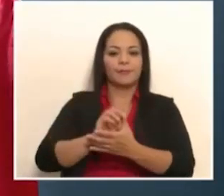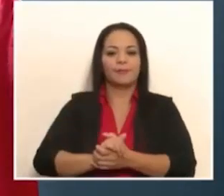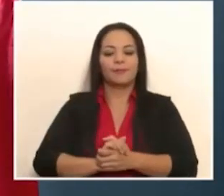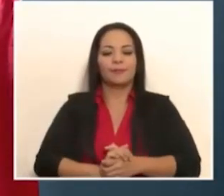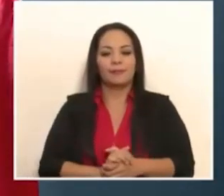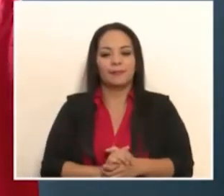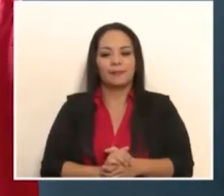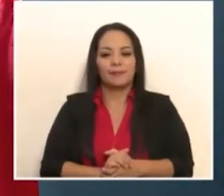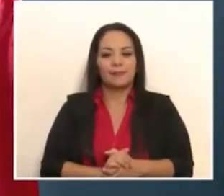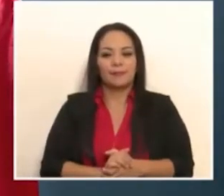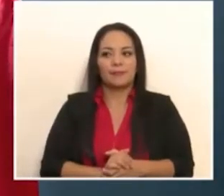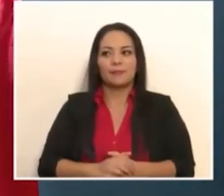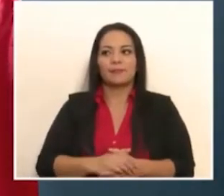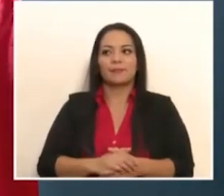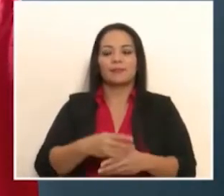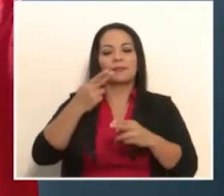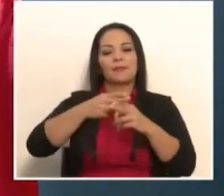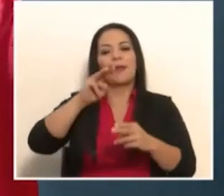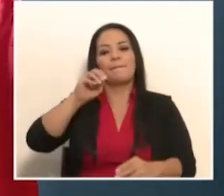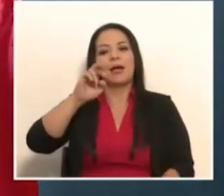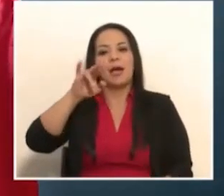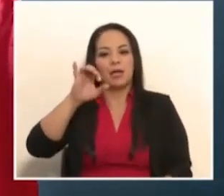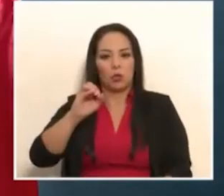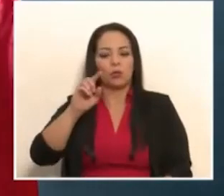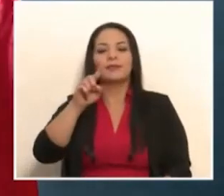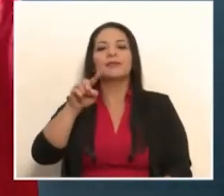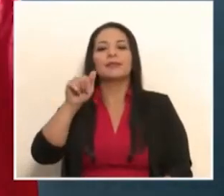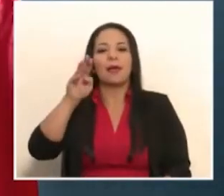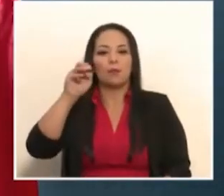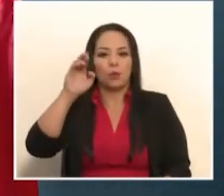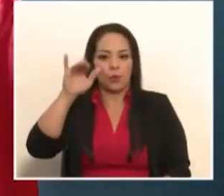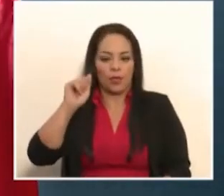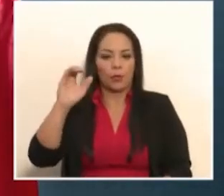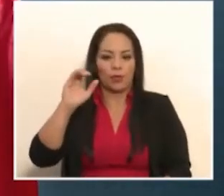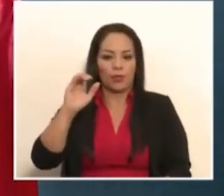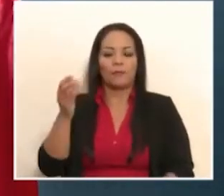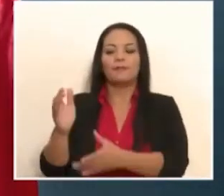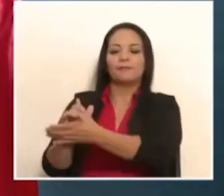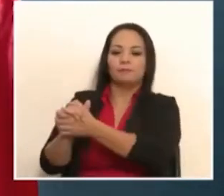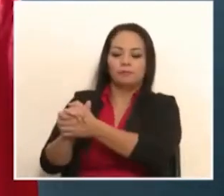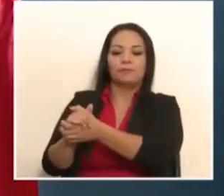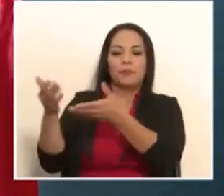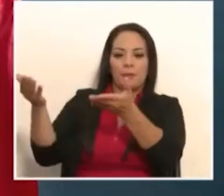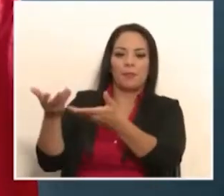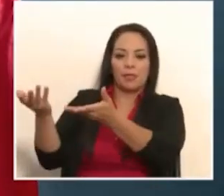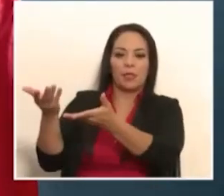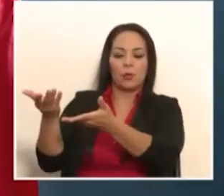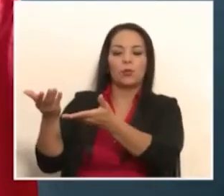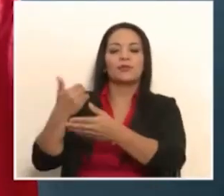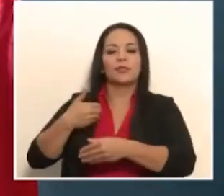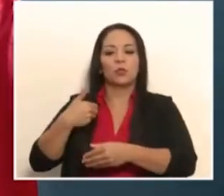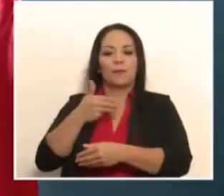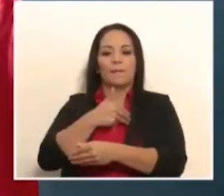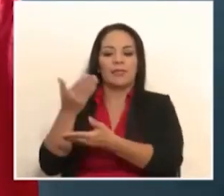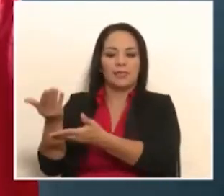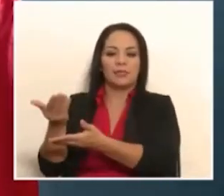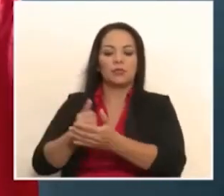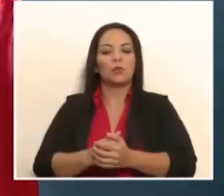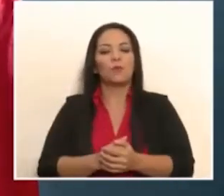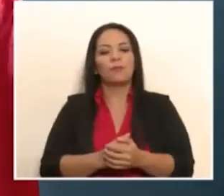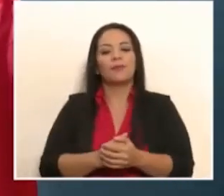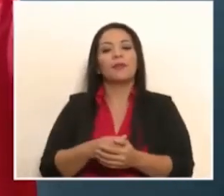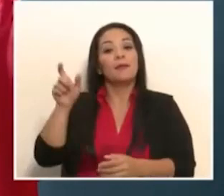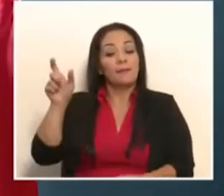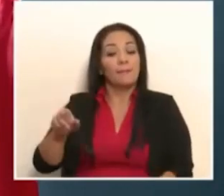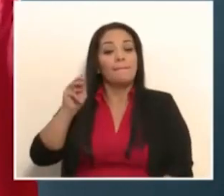quien es el señor Mario Zamora Cordero. Bienvenido, señor ministro. Don Mario